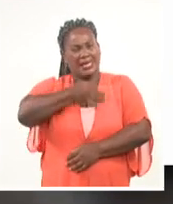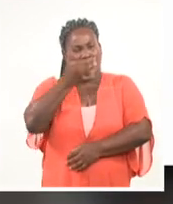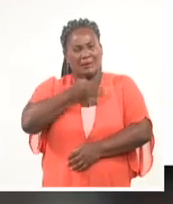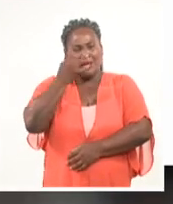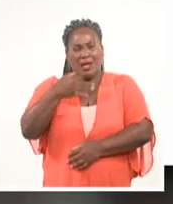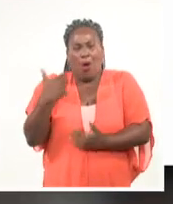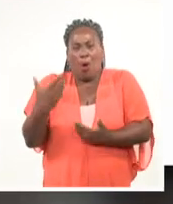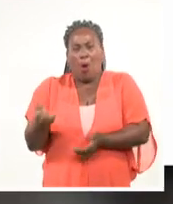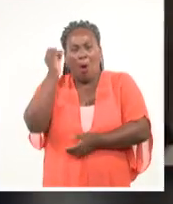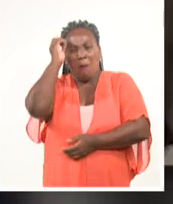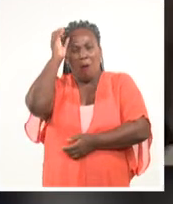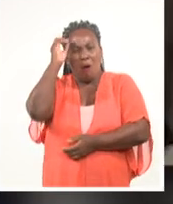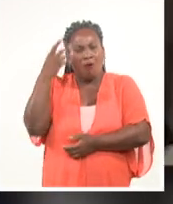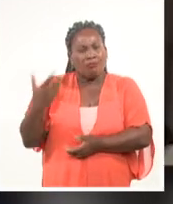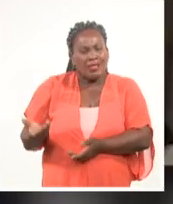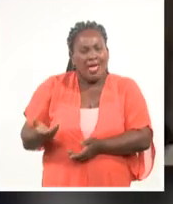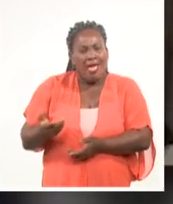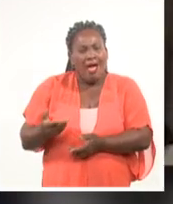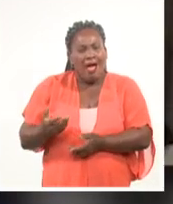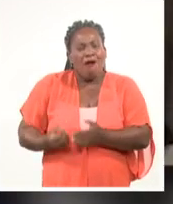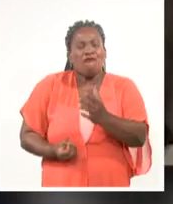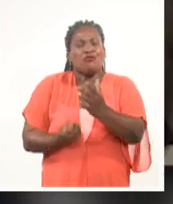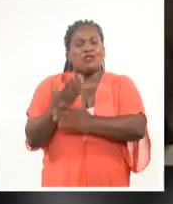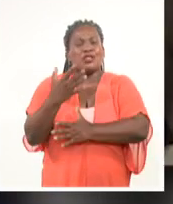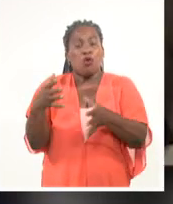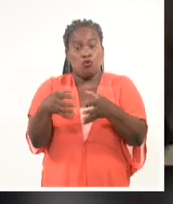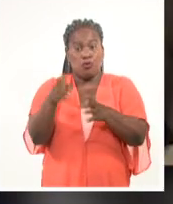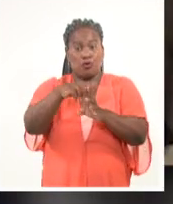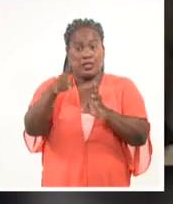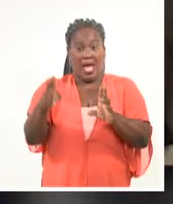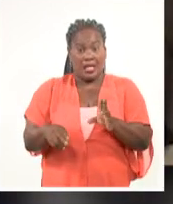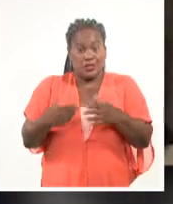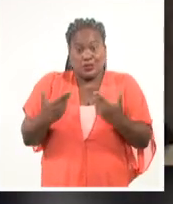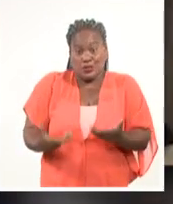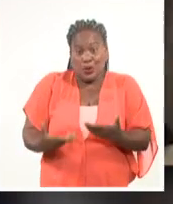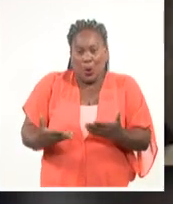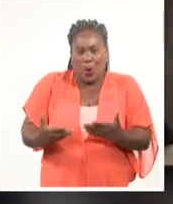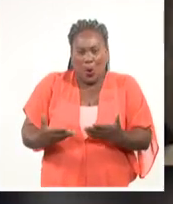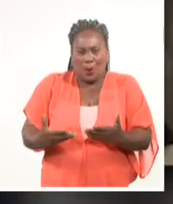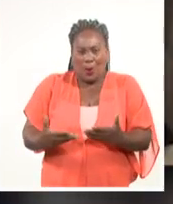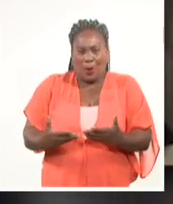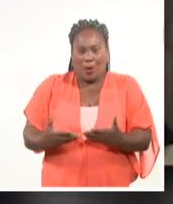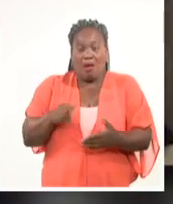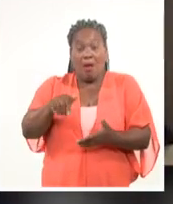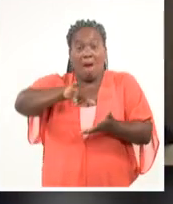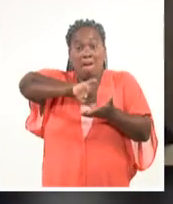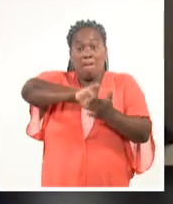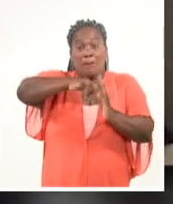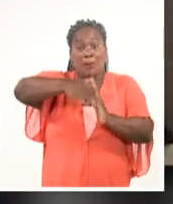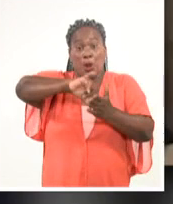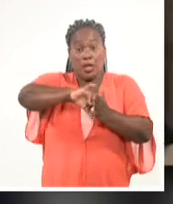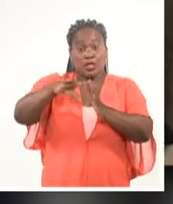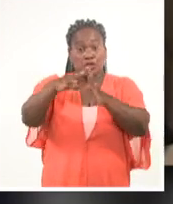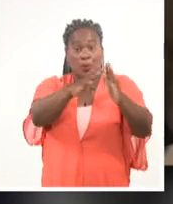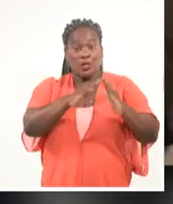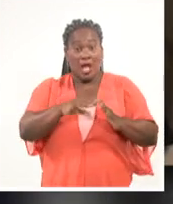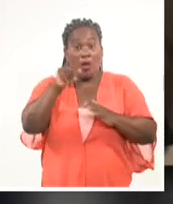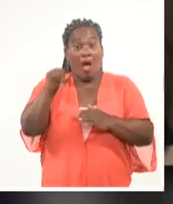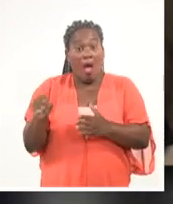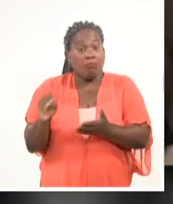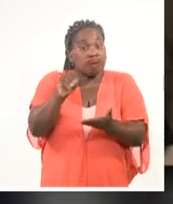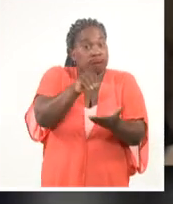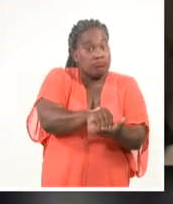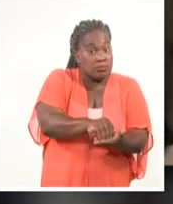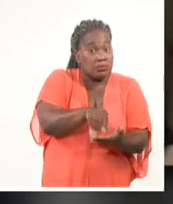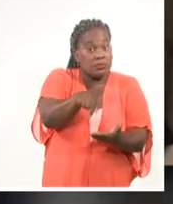fundacionales, de esos inicios, cómo surge la idea de llevar un proyecto comunitario a este poblado de la Ciénaga de